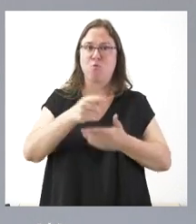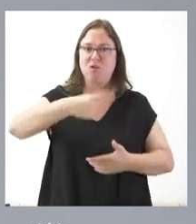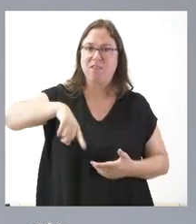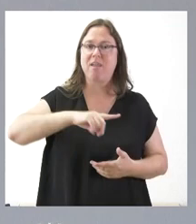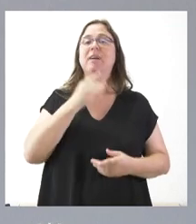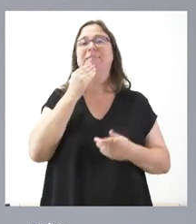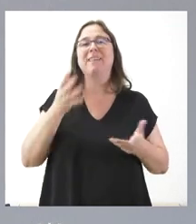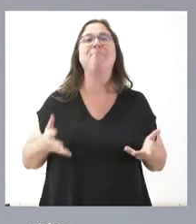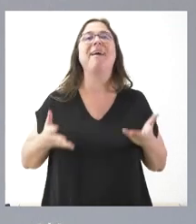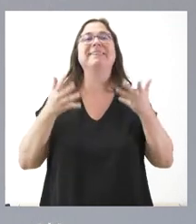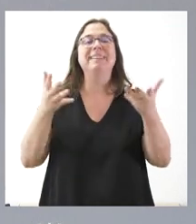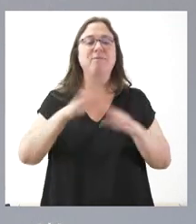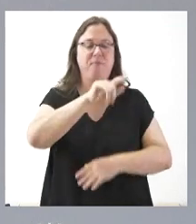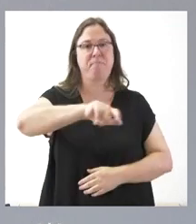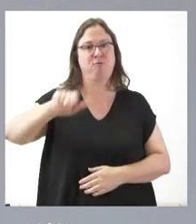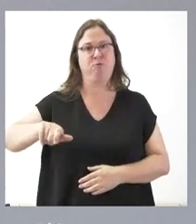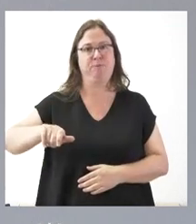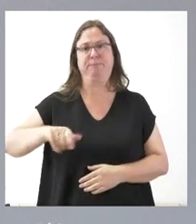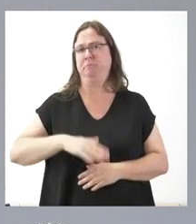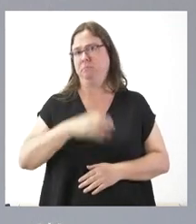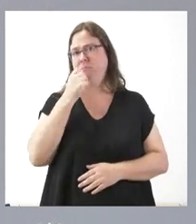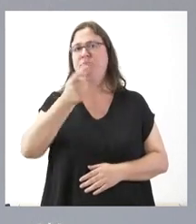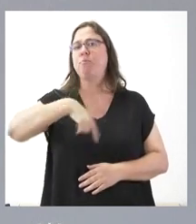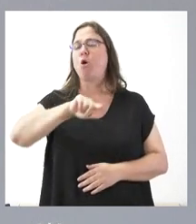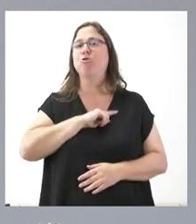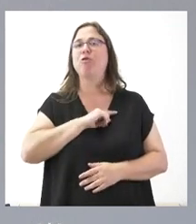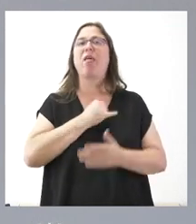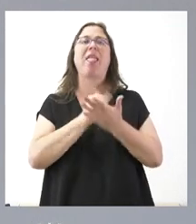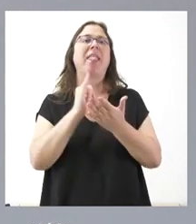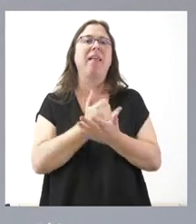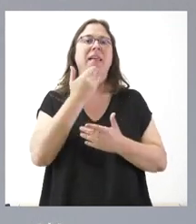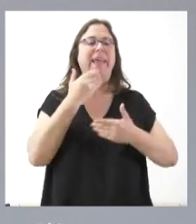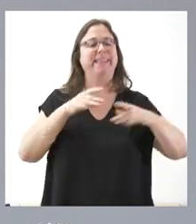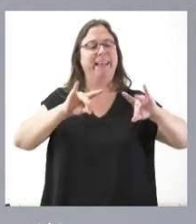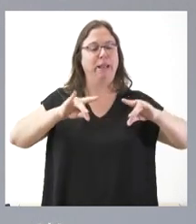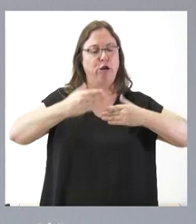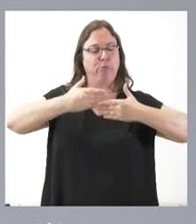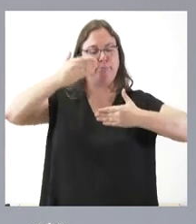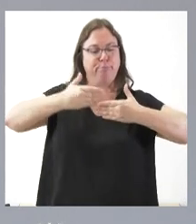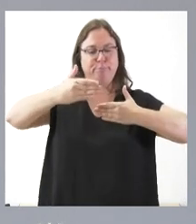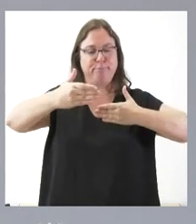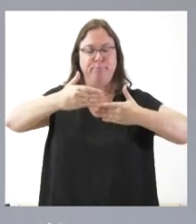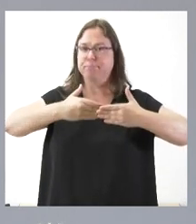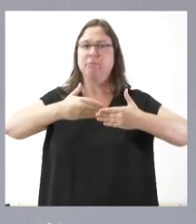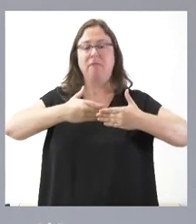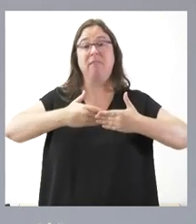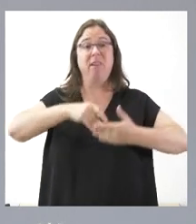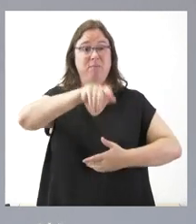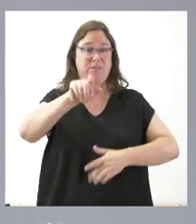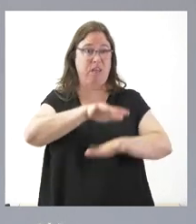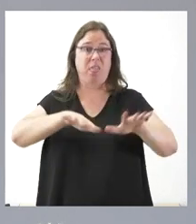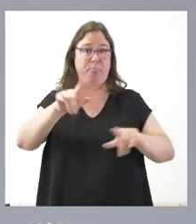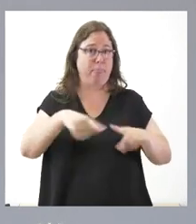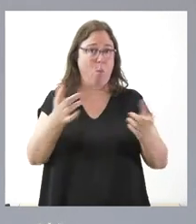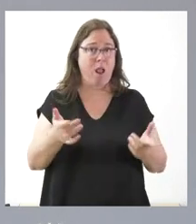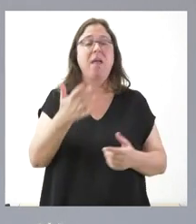realice al servicio de las personas y, por tanto, que nosotros no distingamos de límites territoriales donde los ciudadanos no los distinguen. El procedimiento